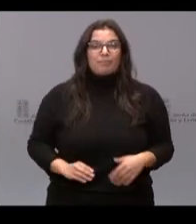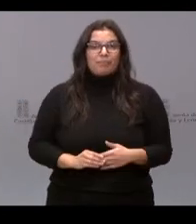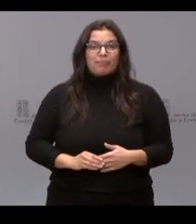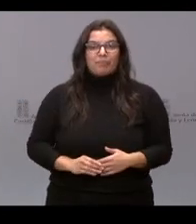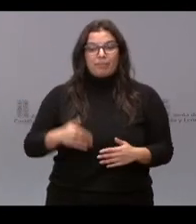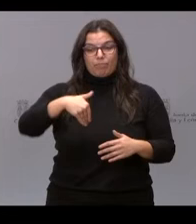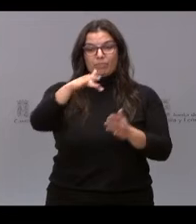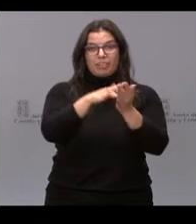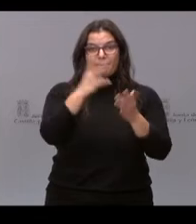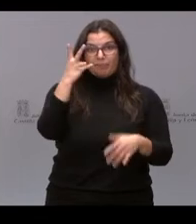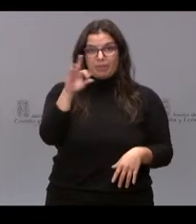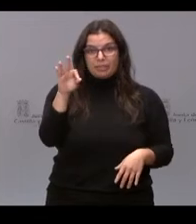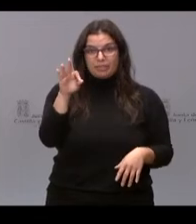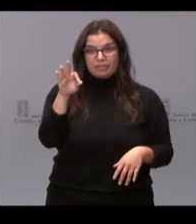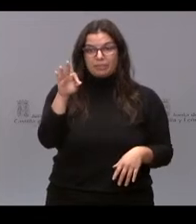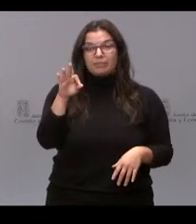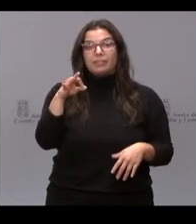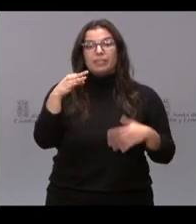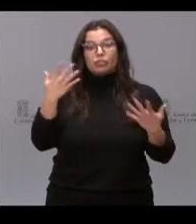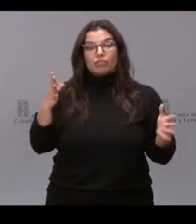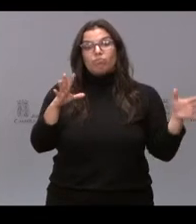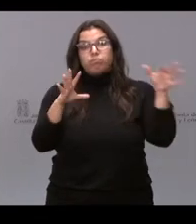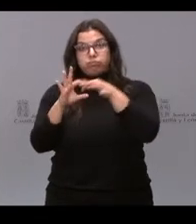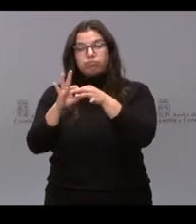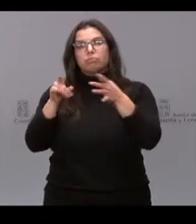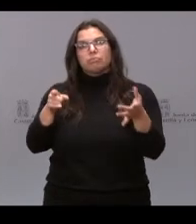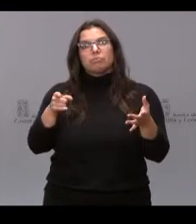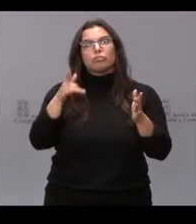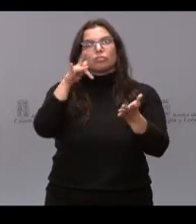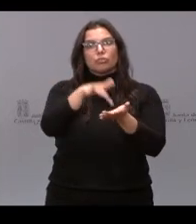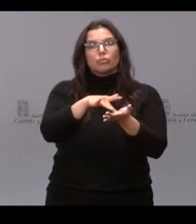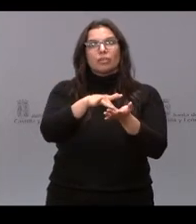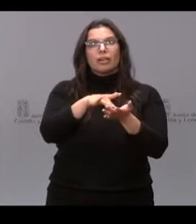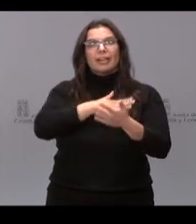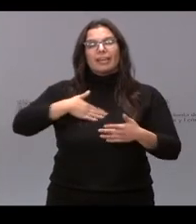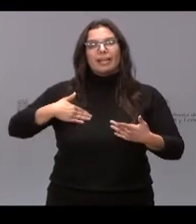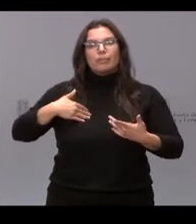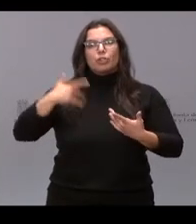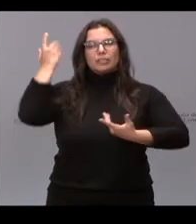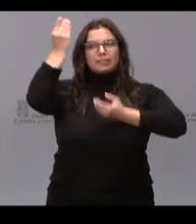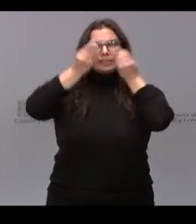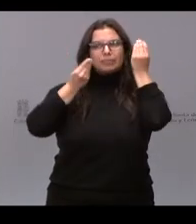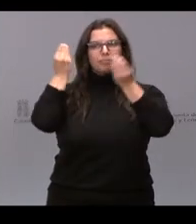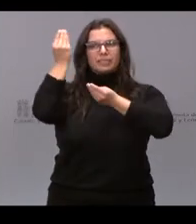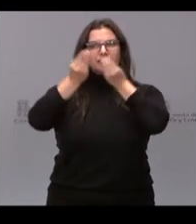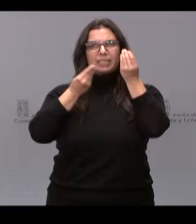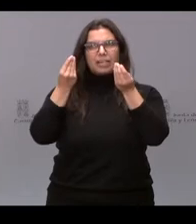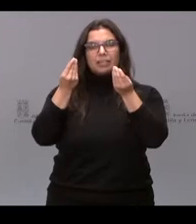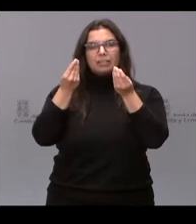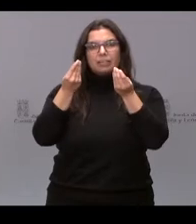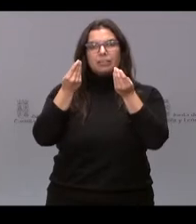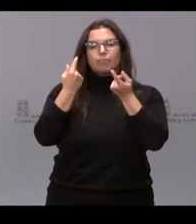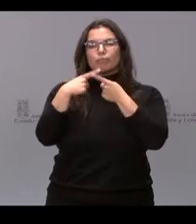20. Y vinculado a eso queremos hacer reflexión de qué es lo más importante para